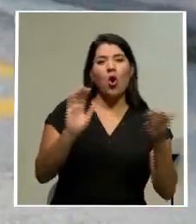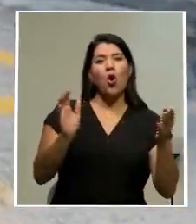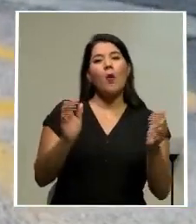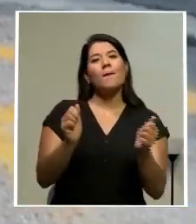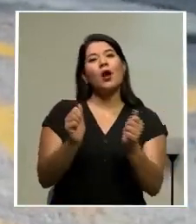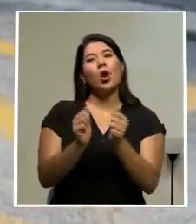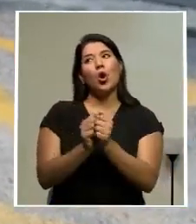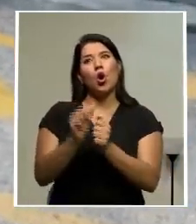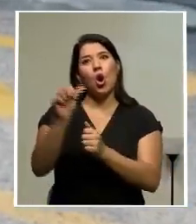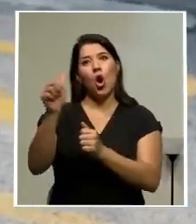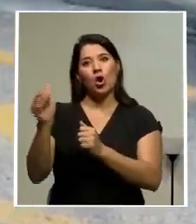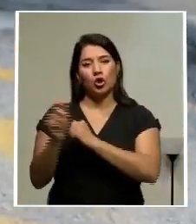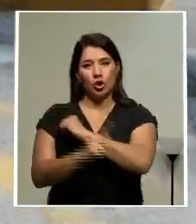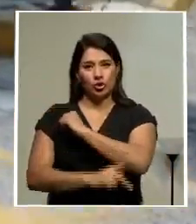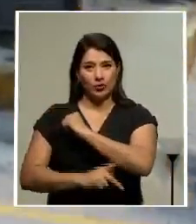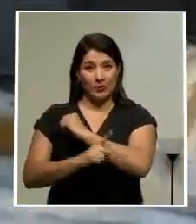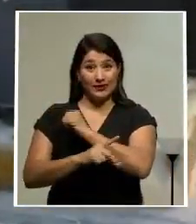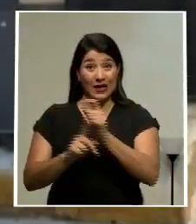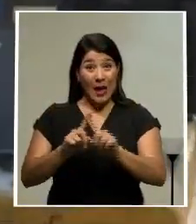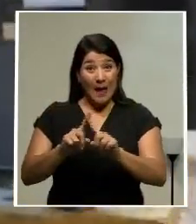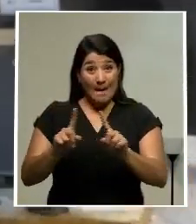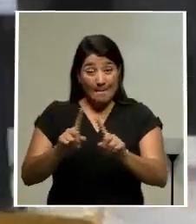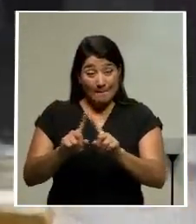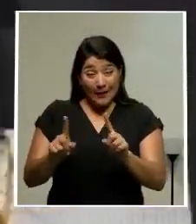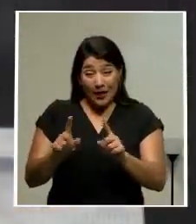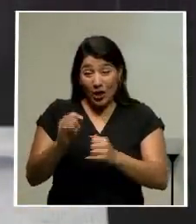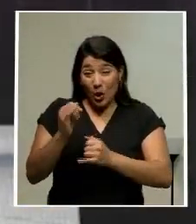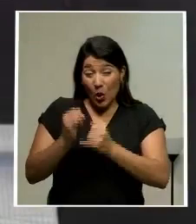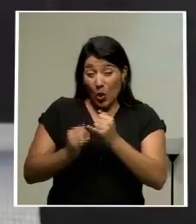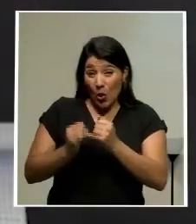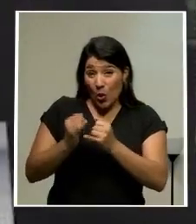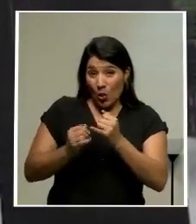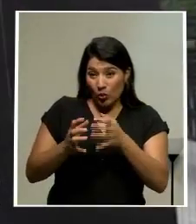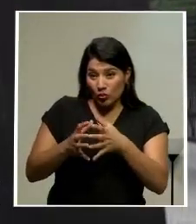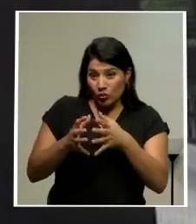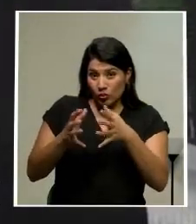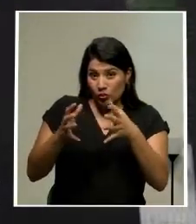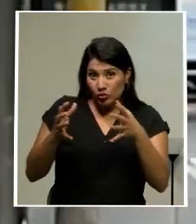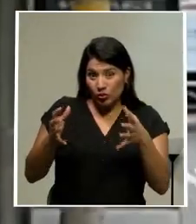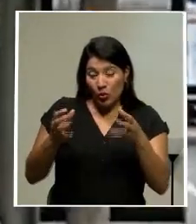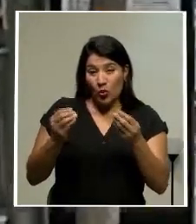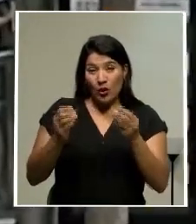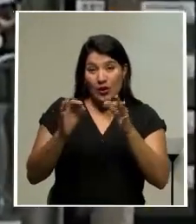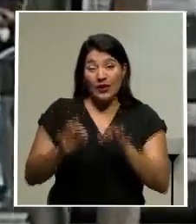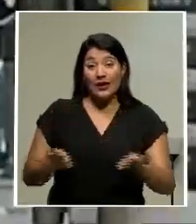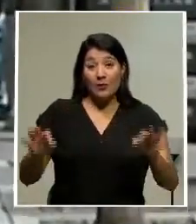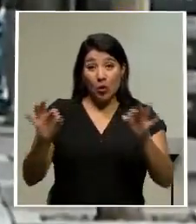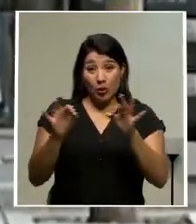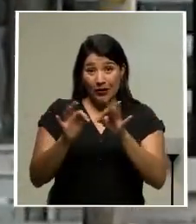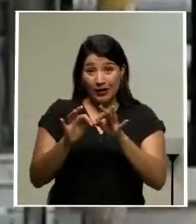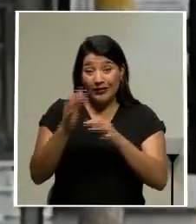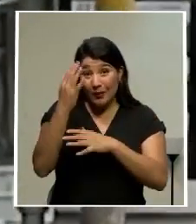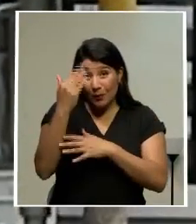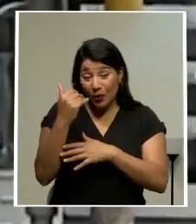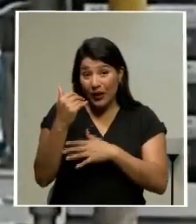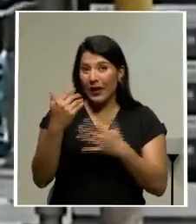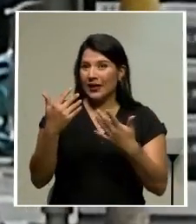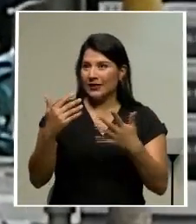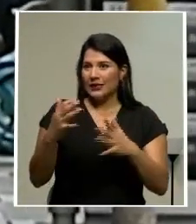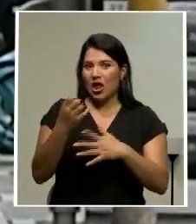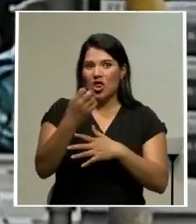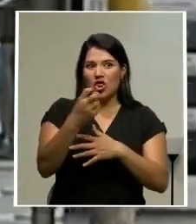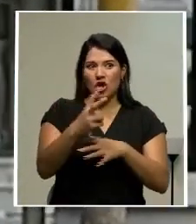en otros países. Pero el último foco es importante en términos de extensión geográfica, ya que abarca más de una docena de